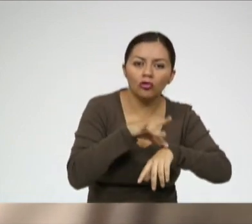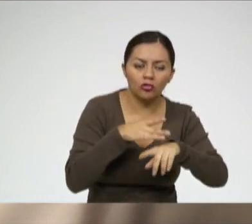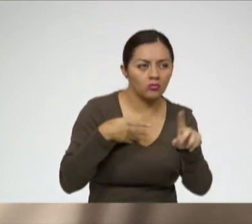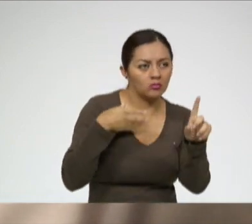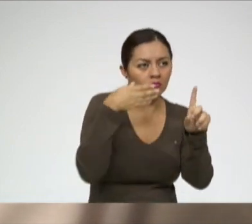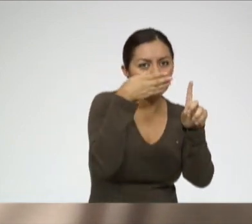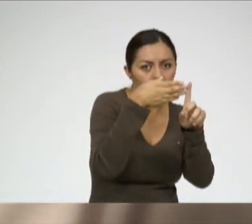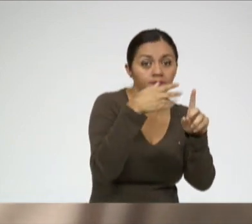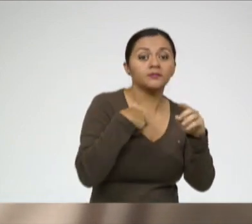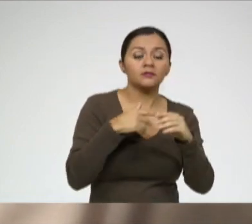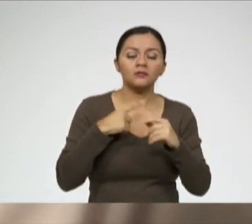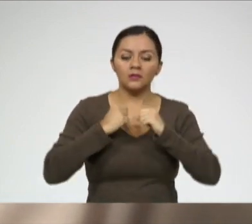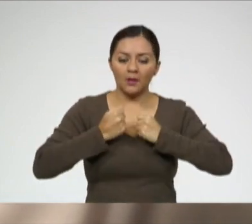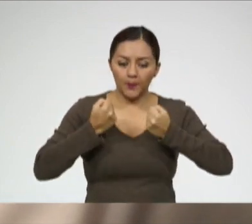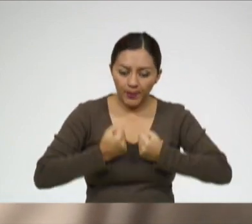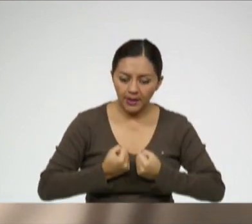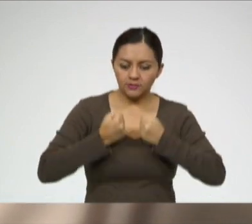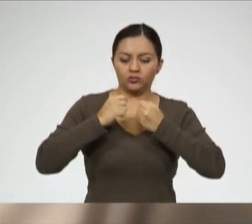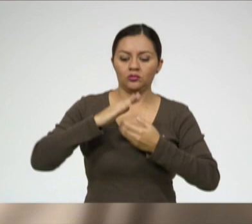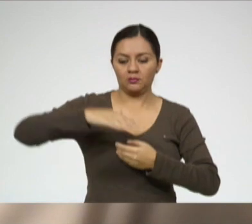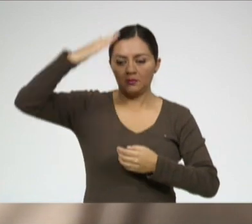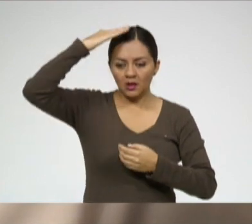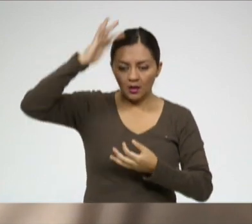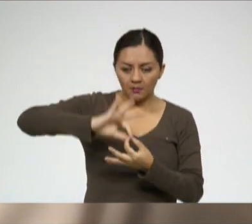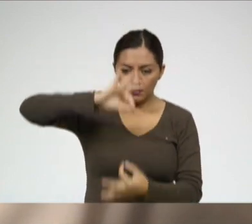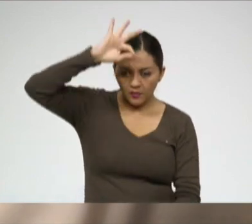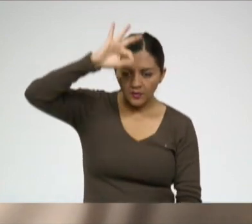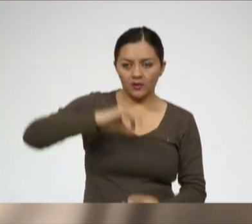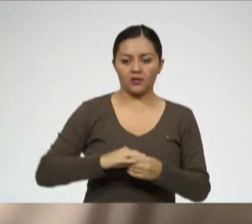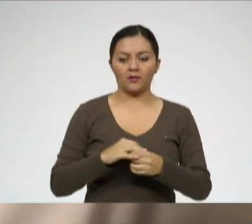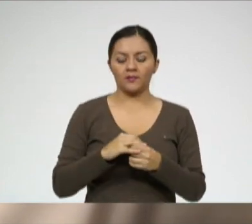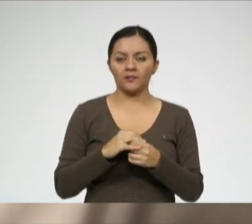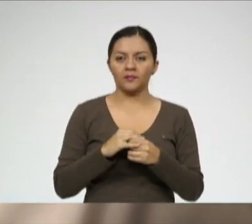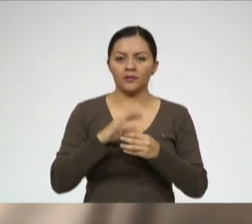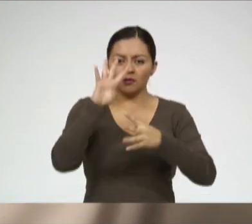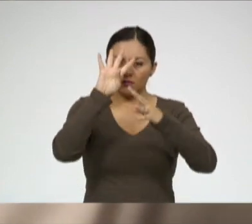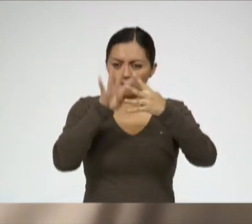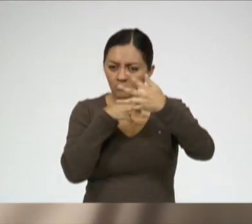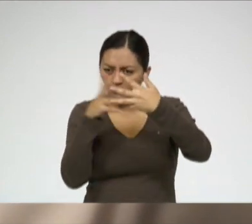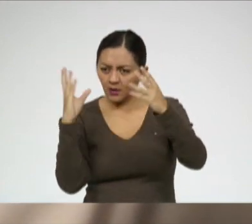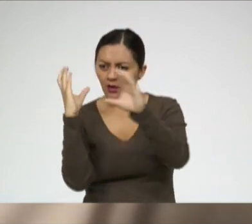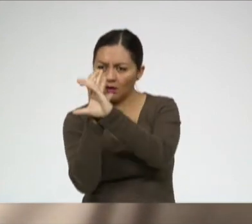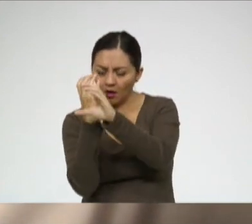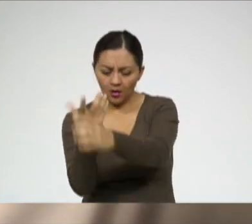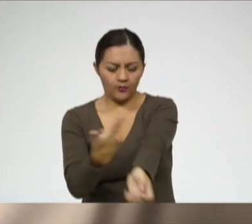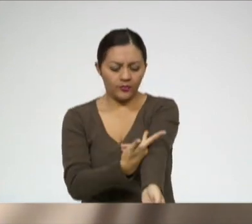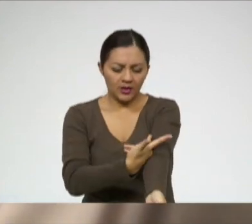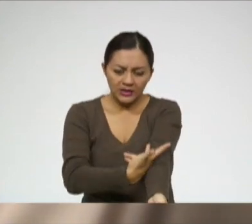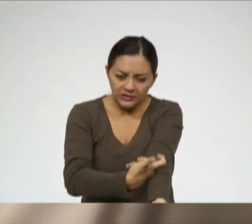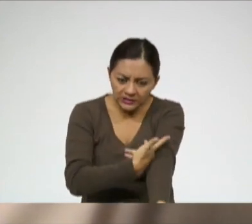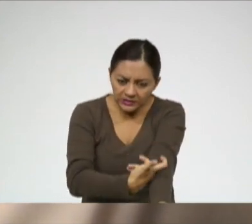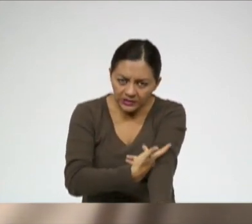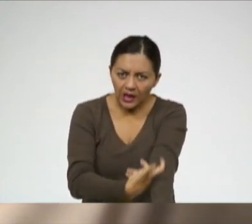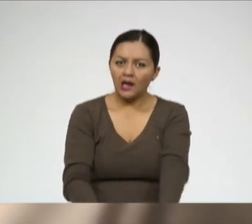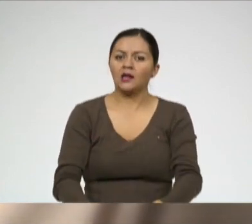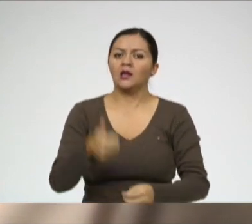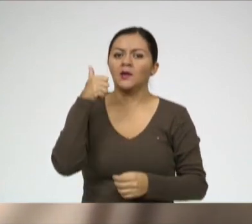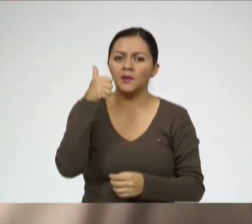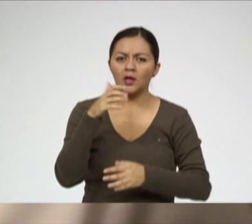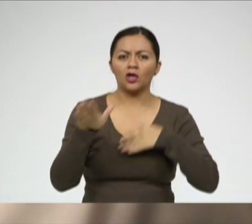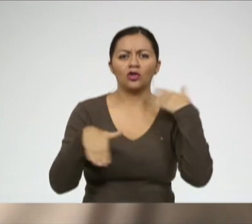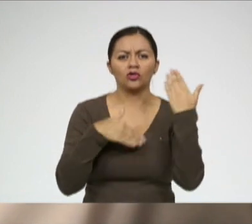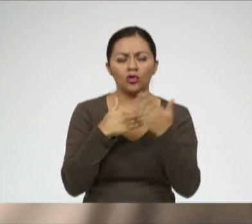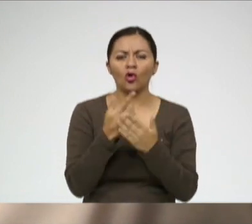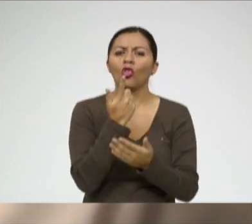lo que son sus niveles bioquímicos están normales. Es decir, voy a hacer un examen de sangre, analizar que el paciente esté bien en lo que es